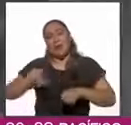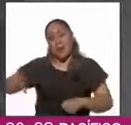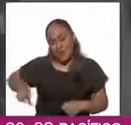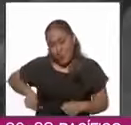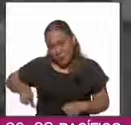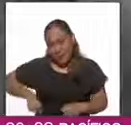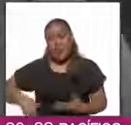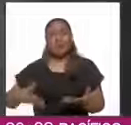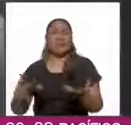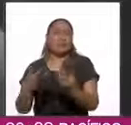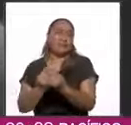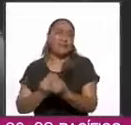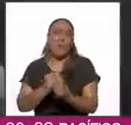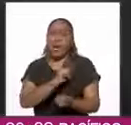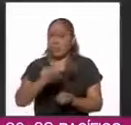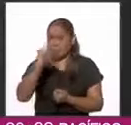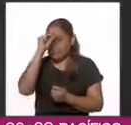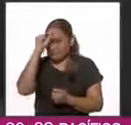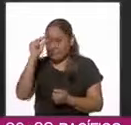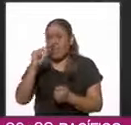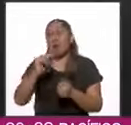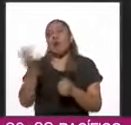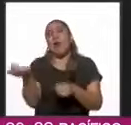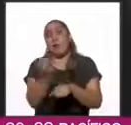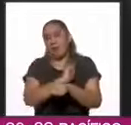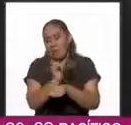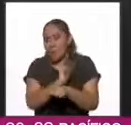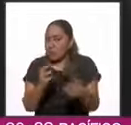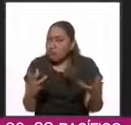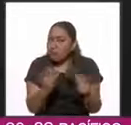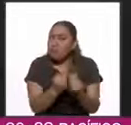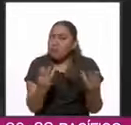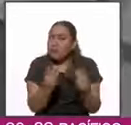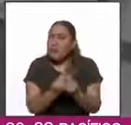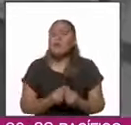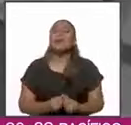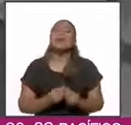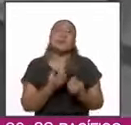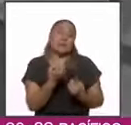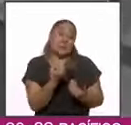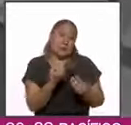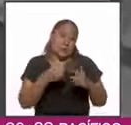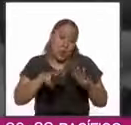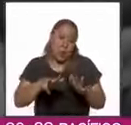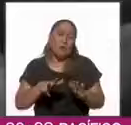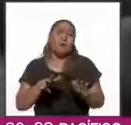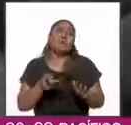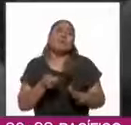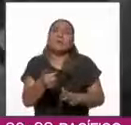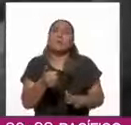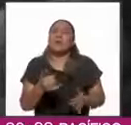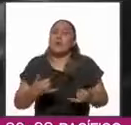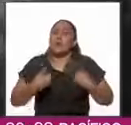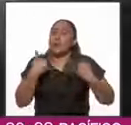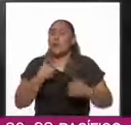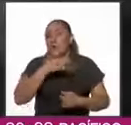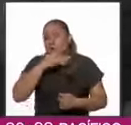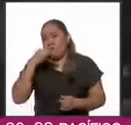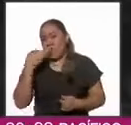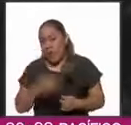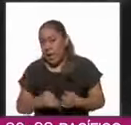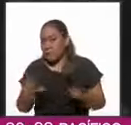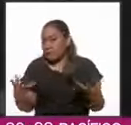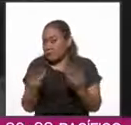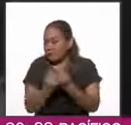con la comunidad intelectual y artística. El 68 fue una gran fiesta juvenil de enorme